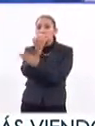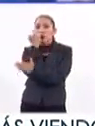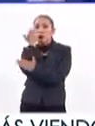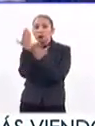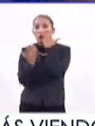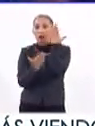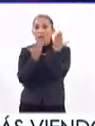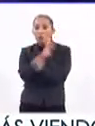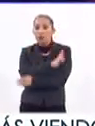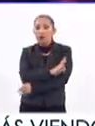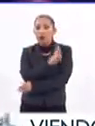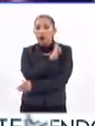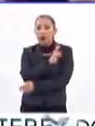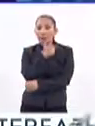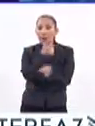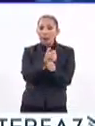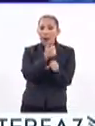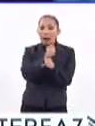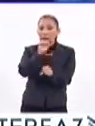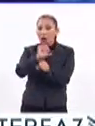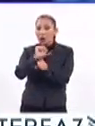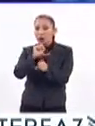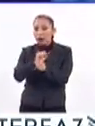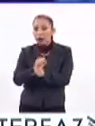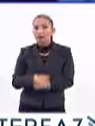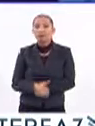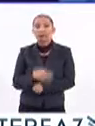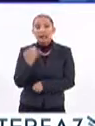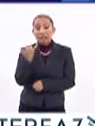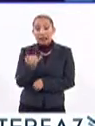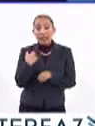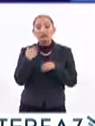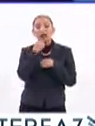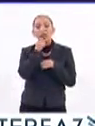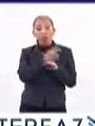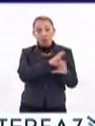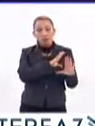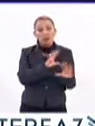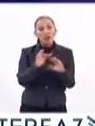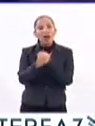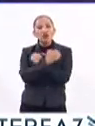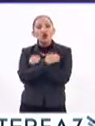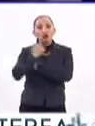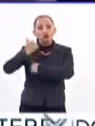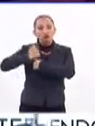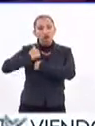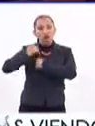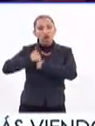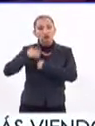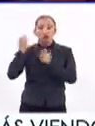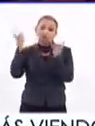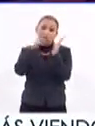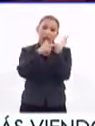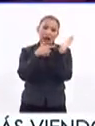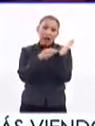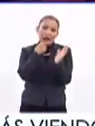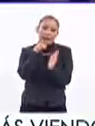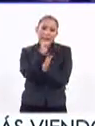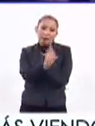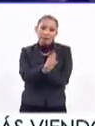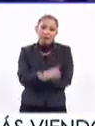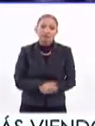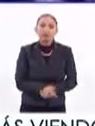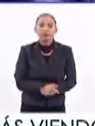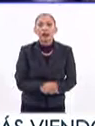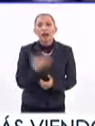escuelas públicas o privadas de nivel primaria y secundaria y que reciban también la educación militar en los términos que indica la ley.